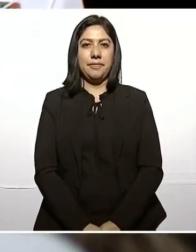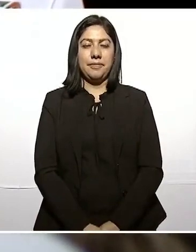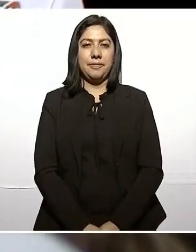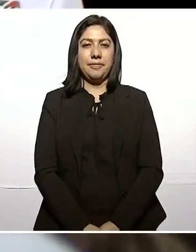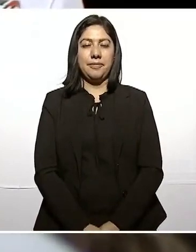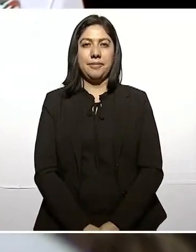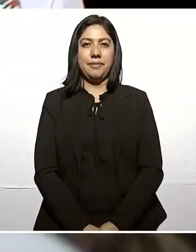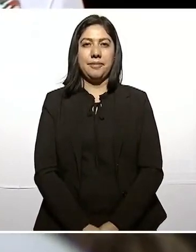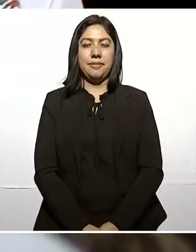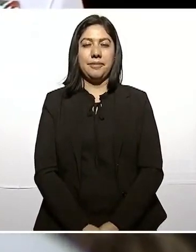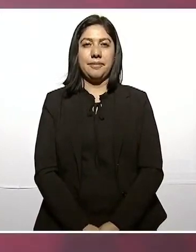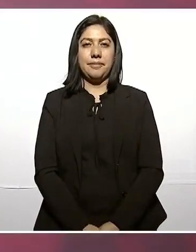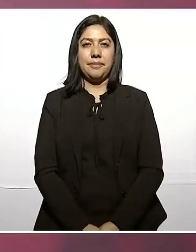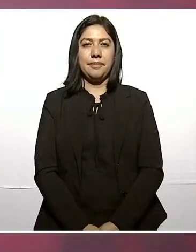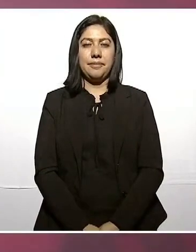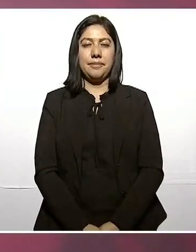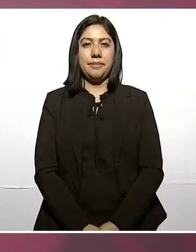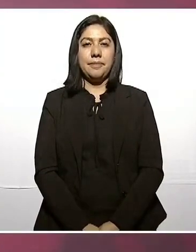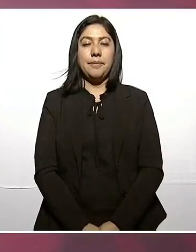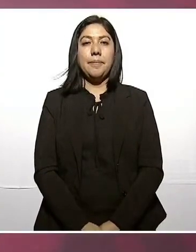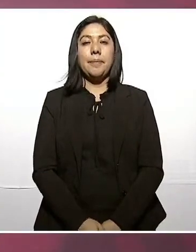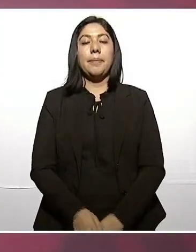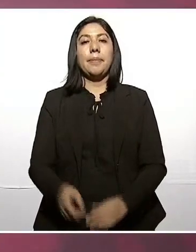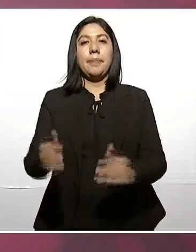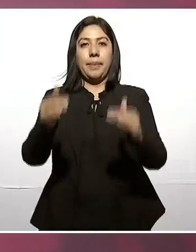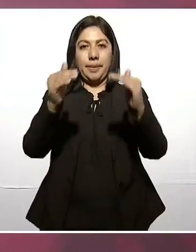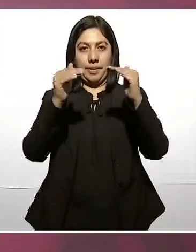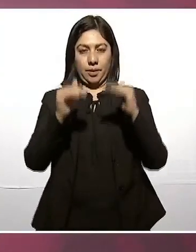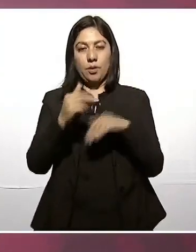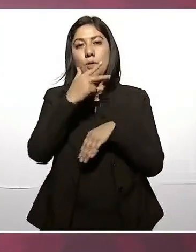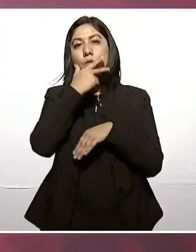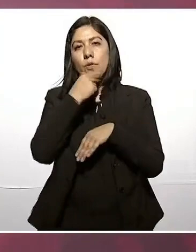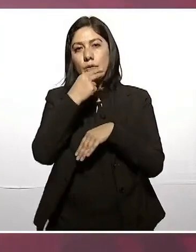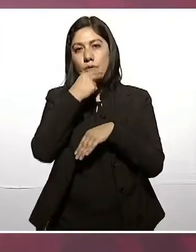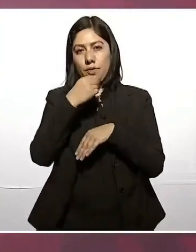Pues a Diego Prieto, de LINA.